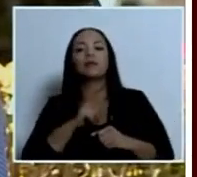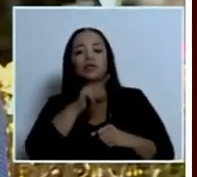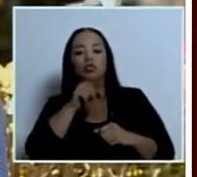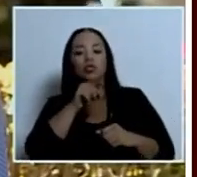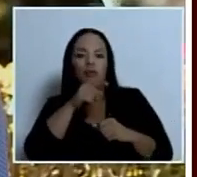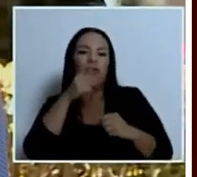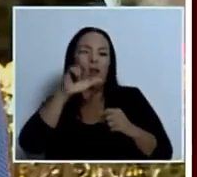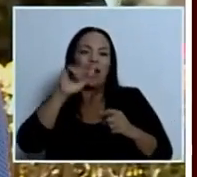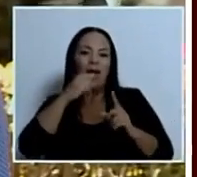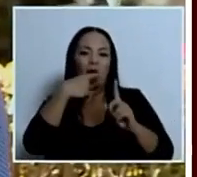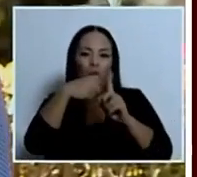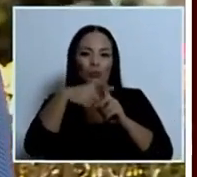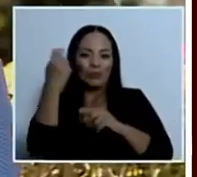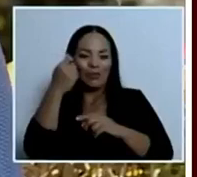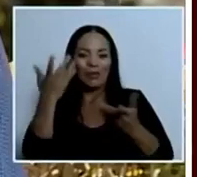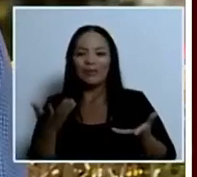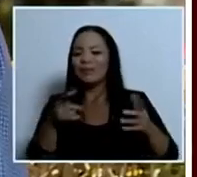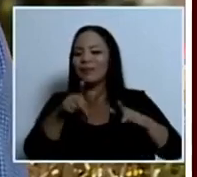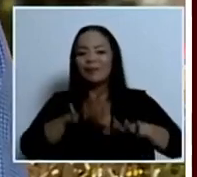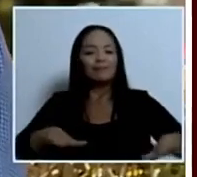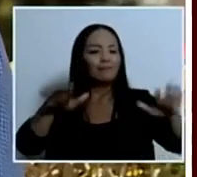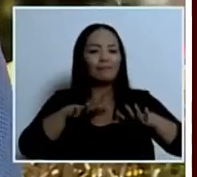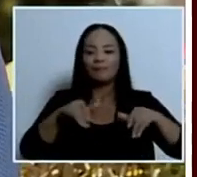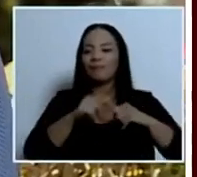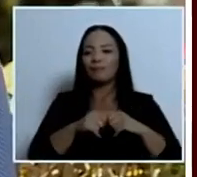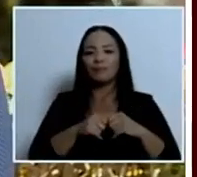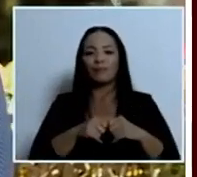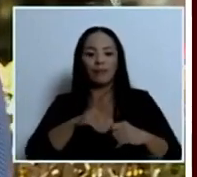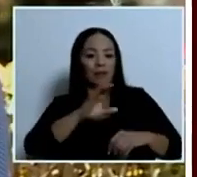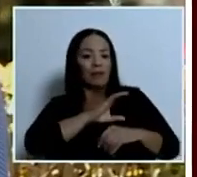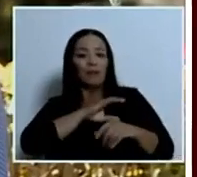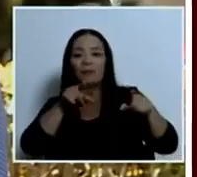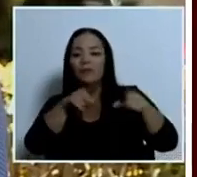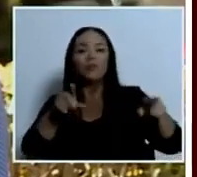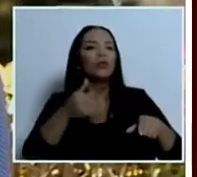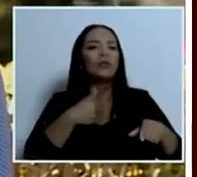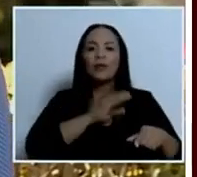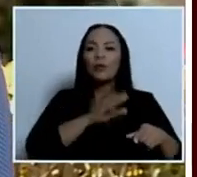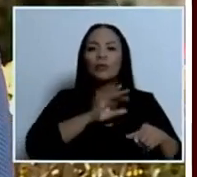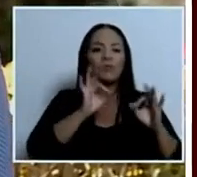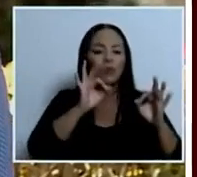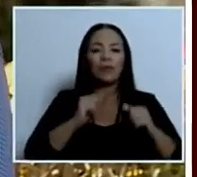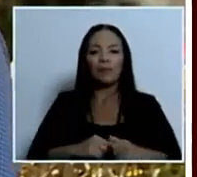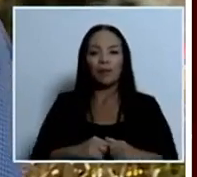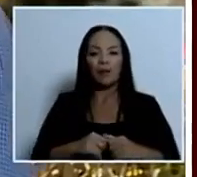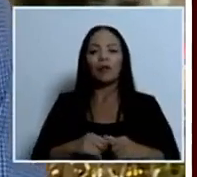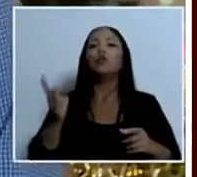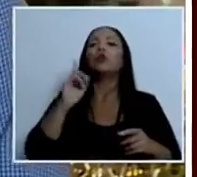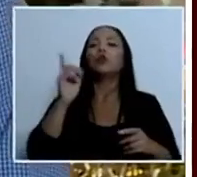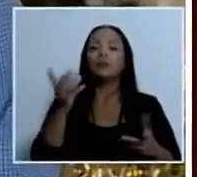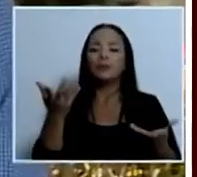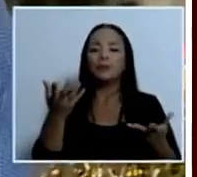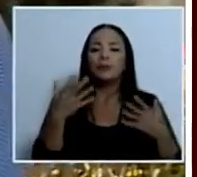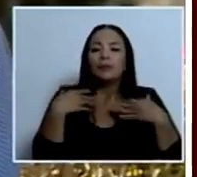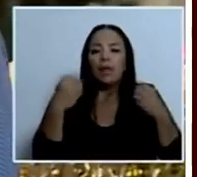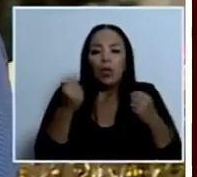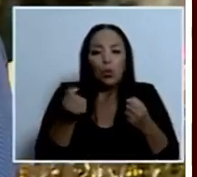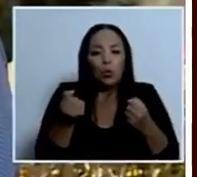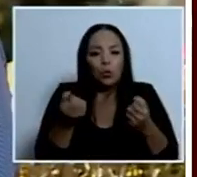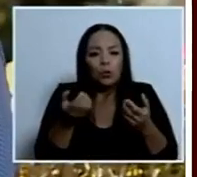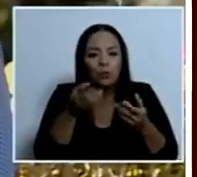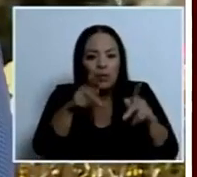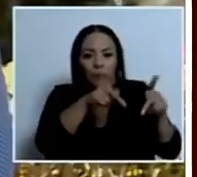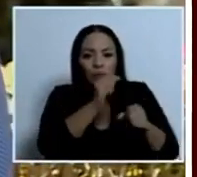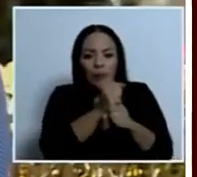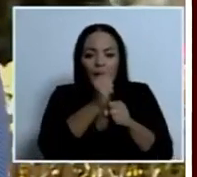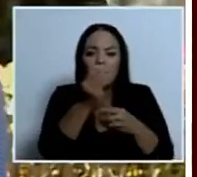más son delegaciones policiales que no cuentan con las condiciones ¿dónde está la salud ocupacional señor ministro? ¿cuál va a